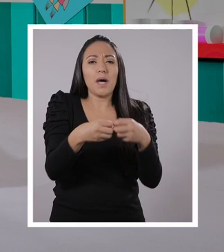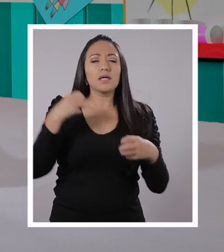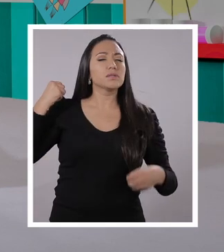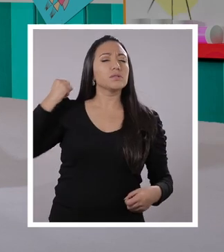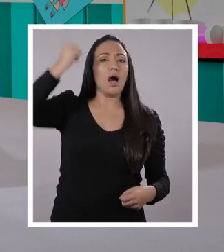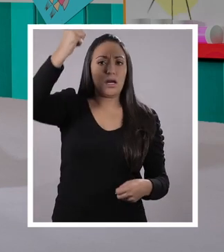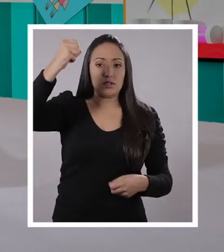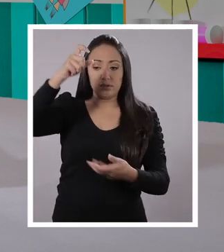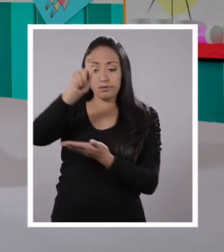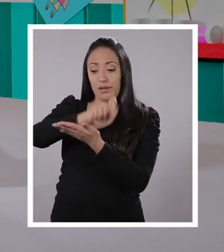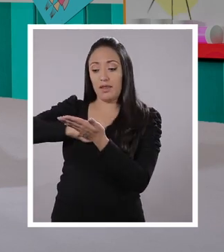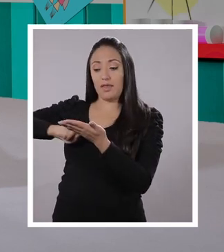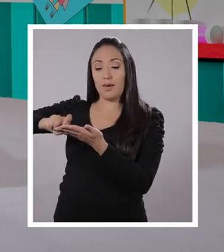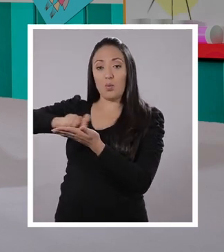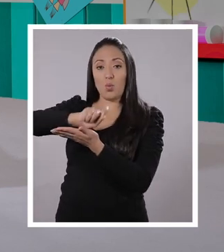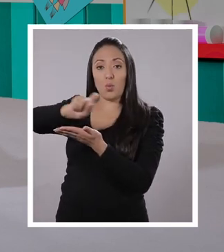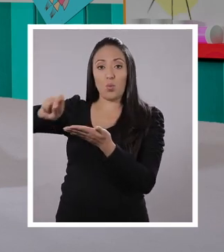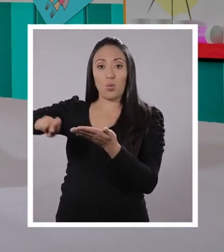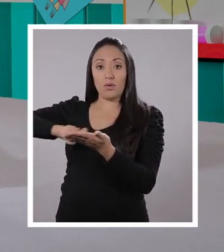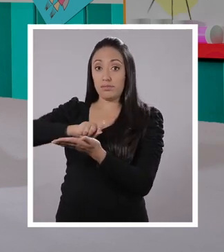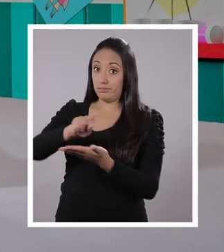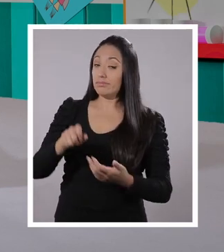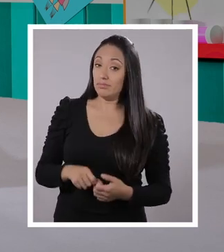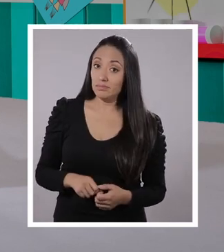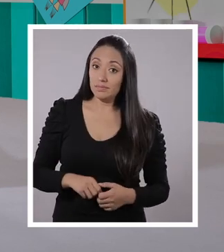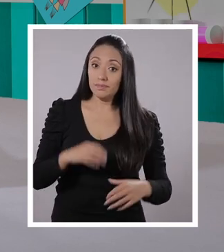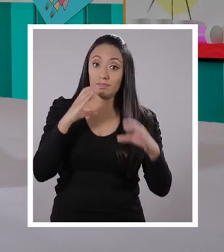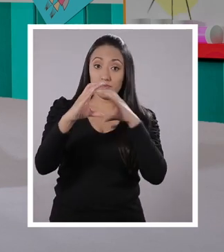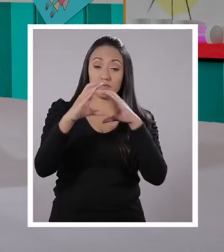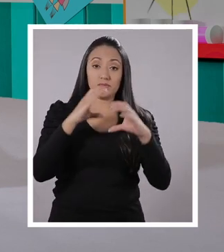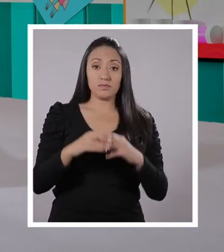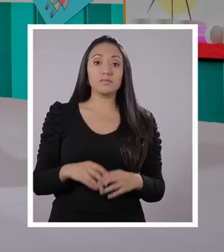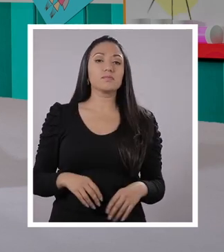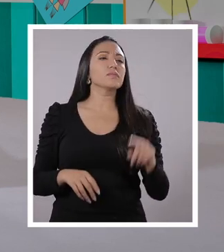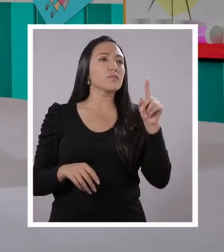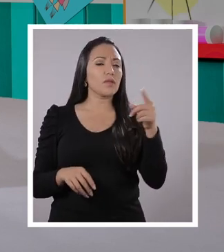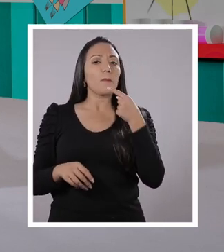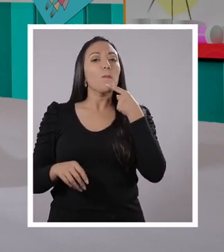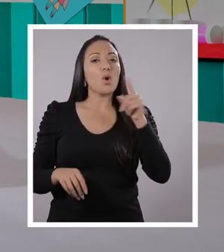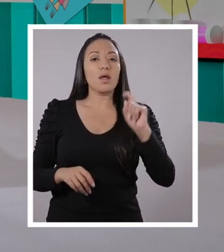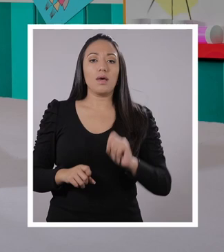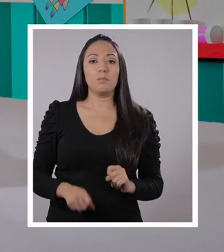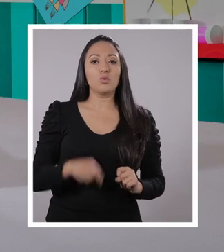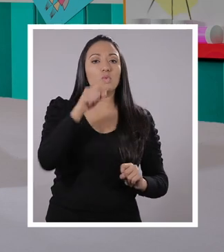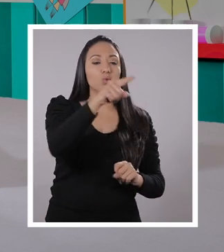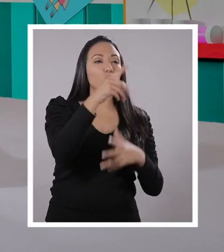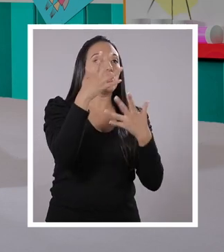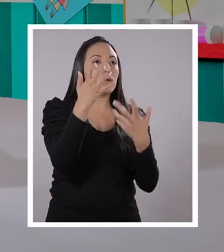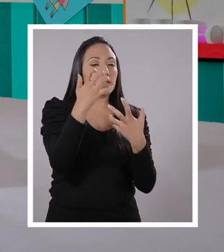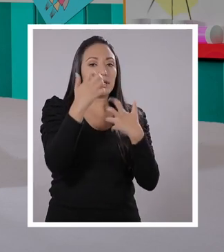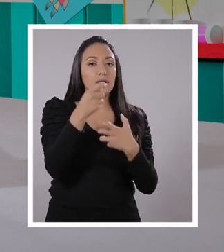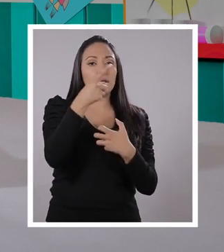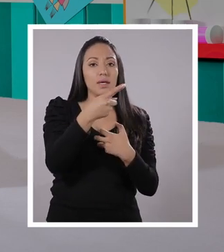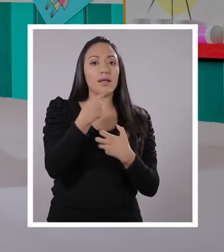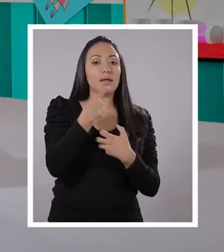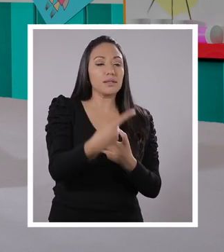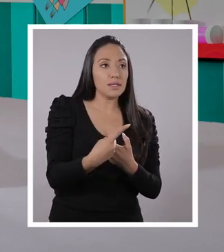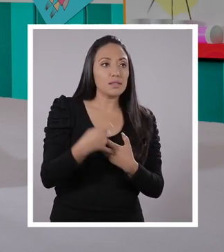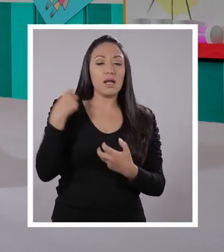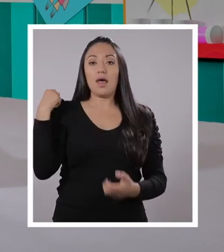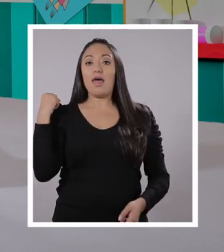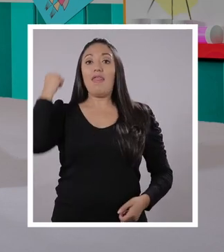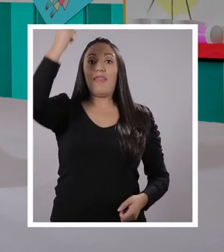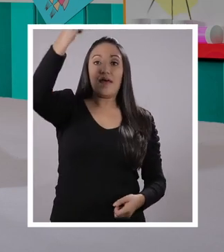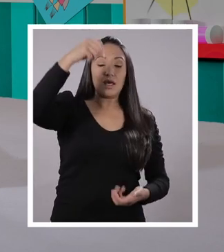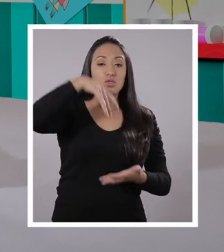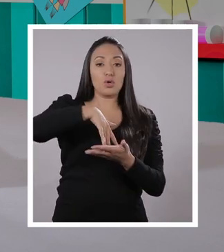lo pueden dibujar a través de dibujos. Nos podemos comunicar. Por ejemplo, Pancho, si tú quieres identificar o expresar el derecho